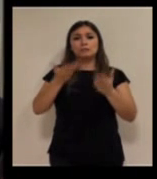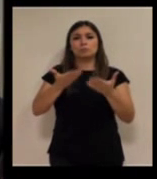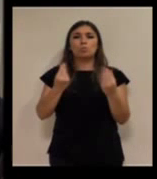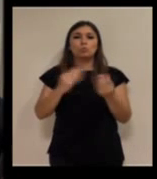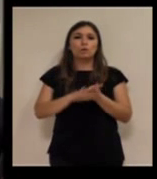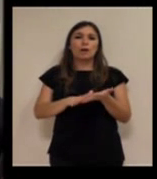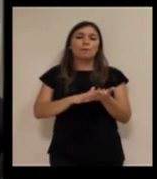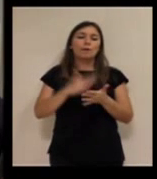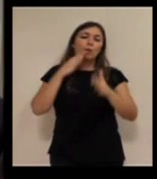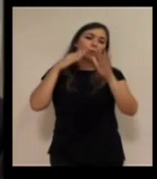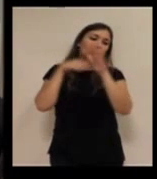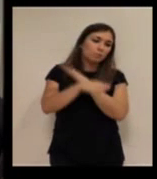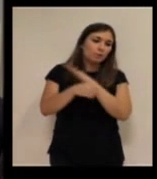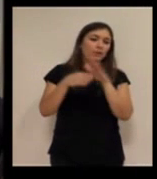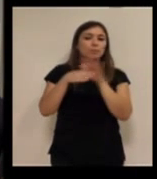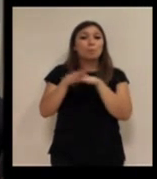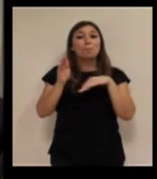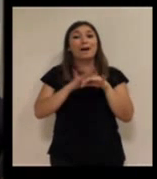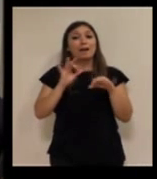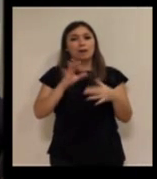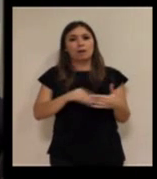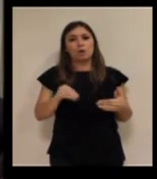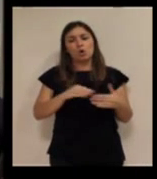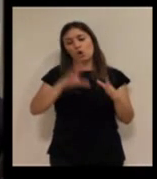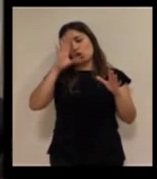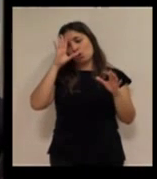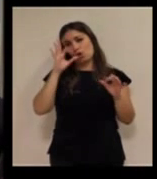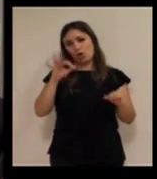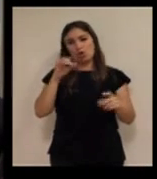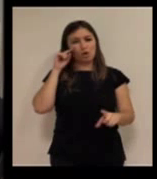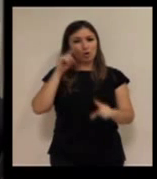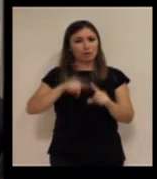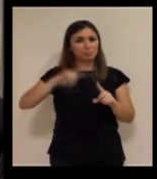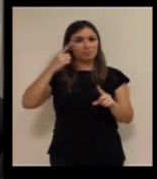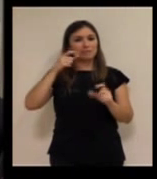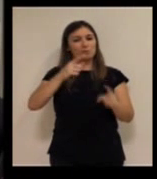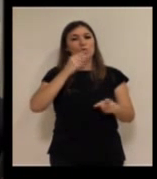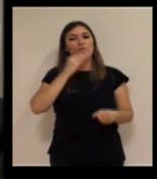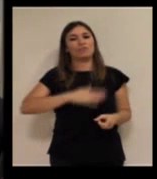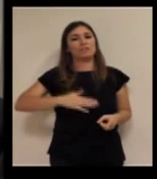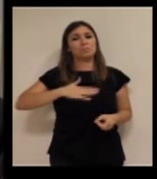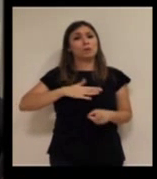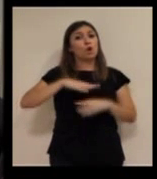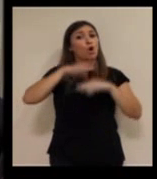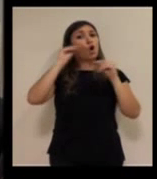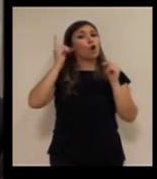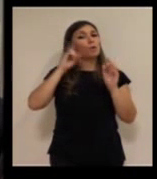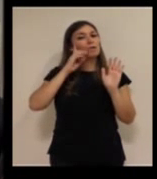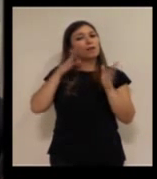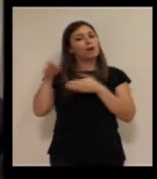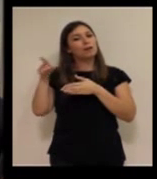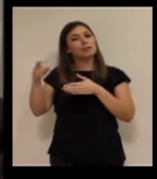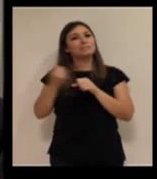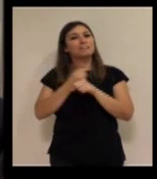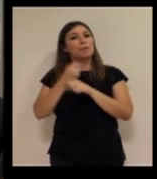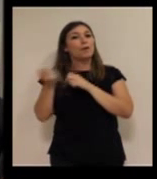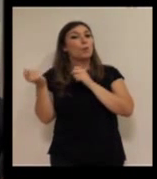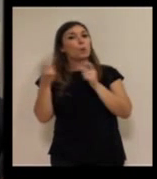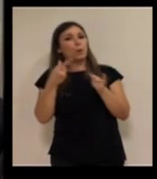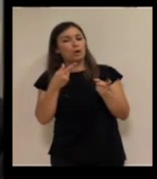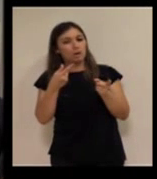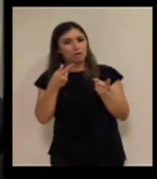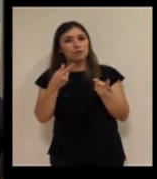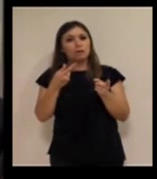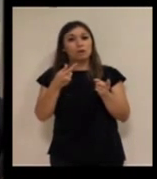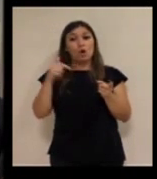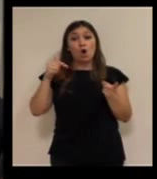el tema de la existencia se habla mucho de accesibilidad en cuanto al usuario que evidentemente el objetivo es el usuario y el bienestar del usuario pero yo creo que también tenemos que mirar al